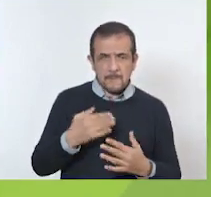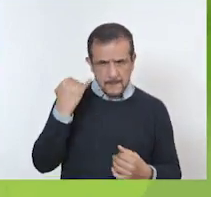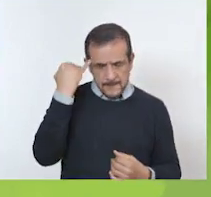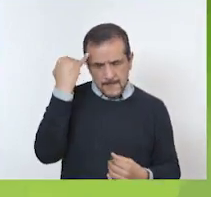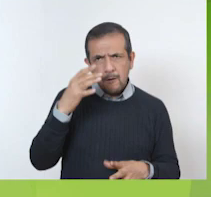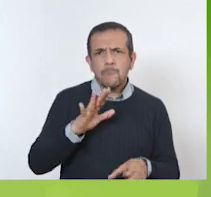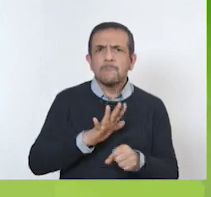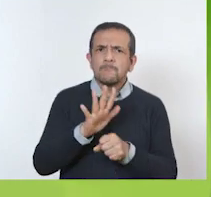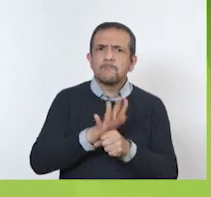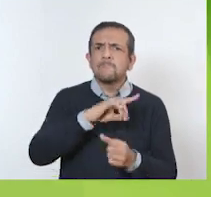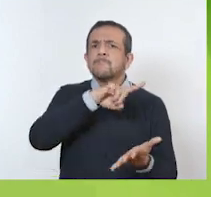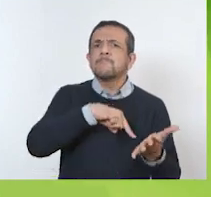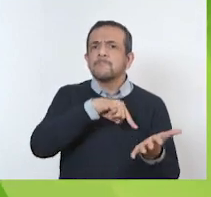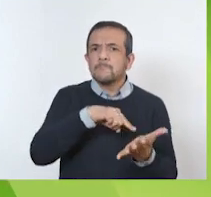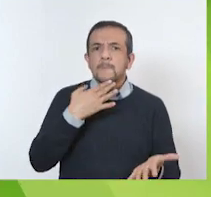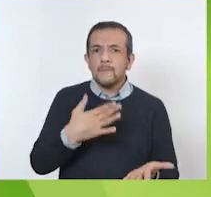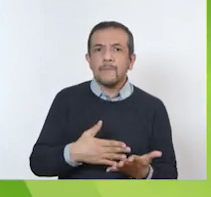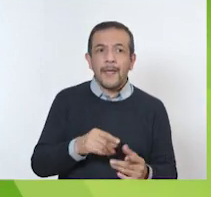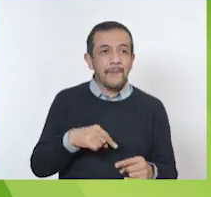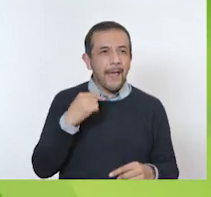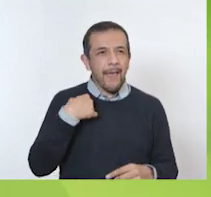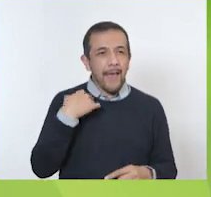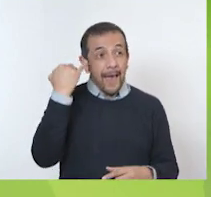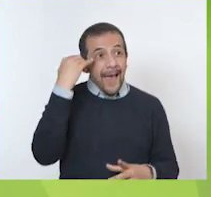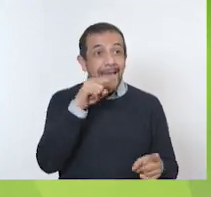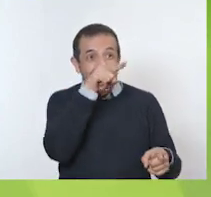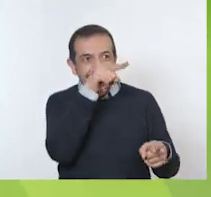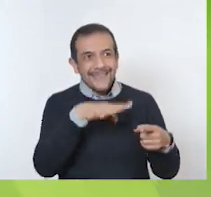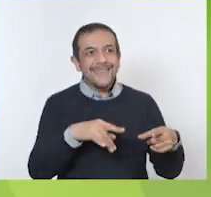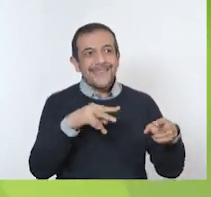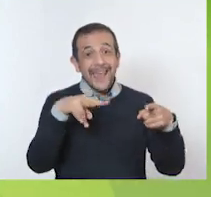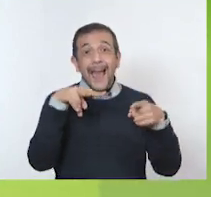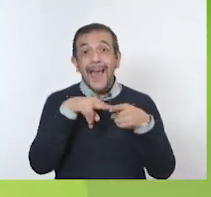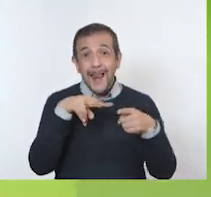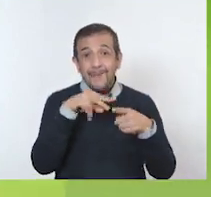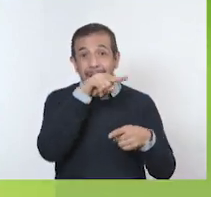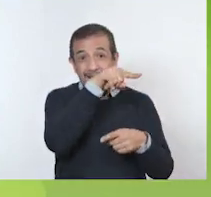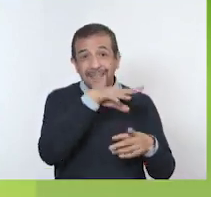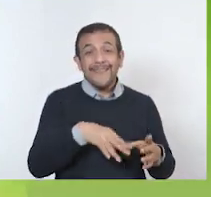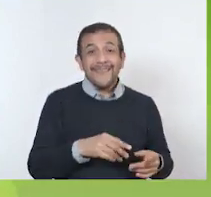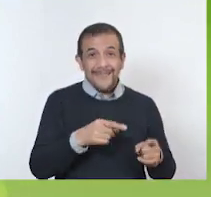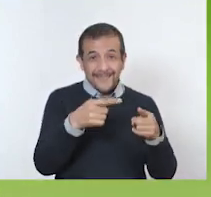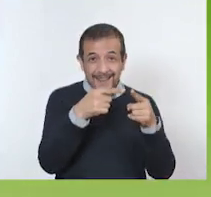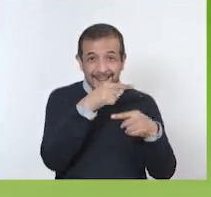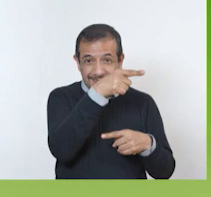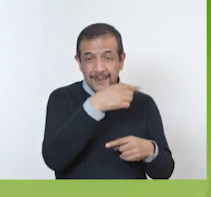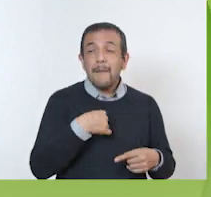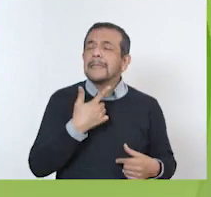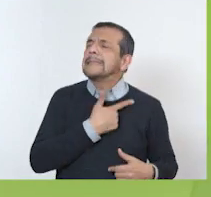Por ejemplo, el parque que está aquí en la esquina. ¡Ay! Me encanta ir a jugar foot ahí.